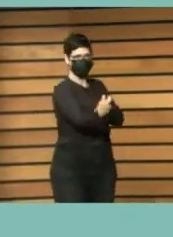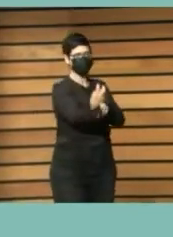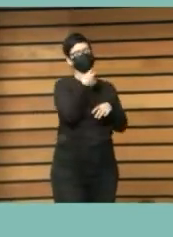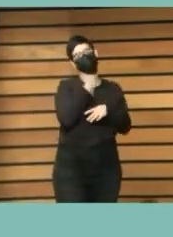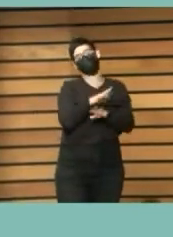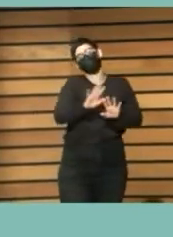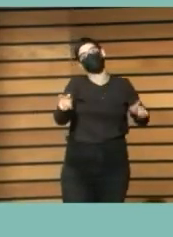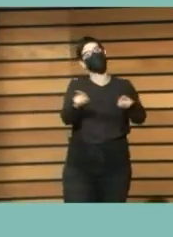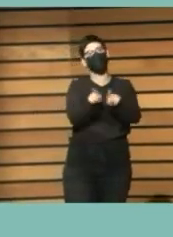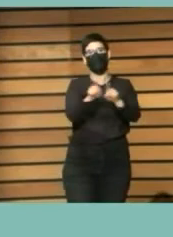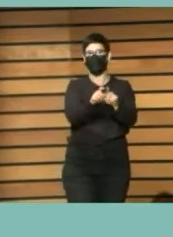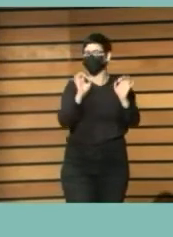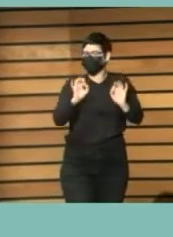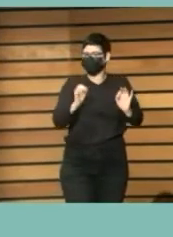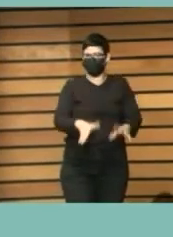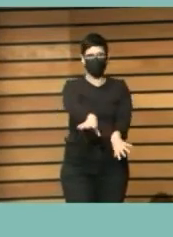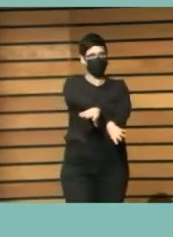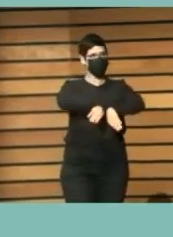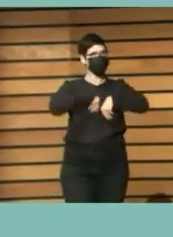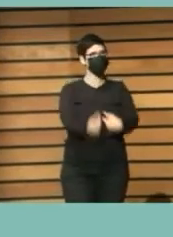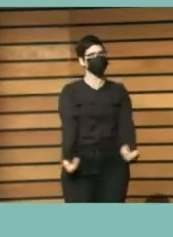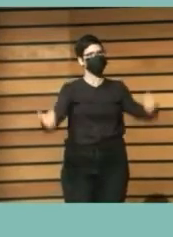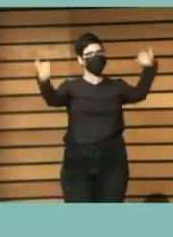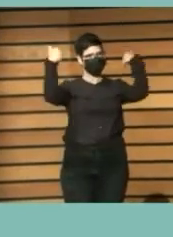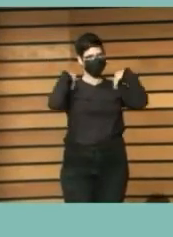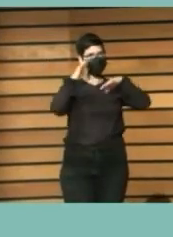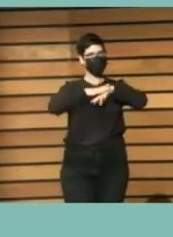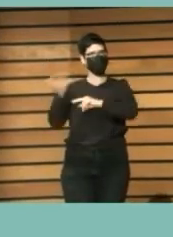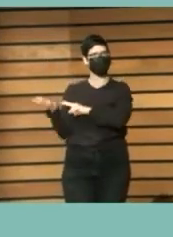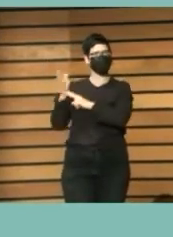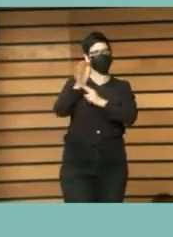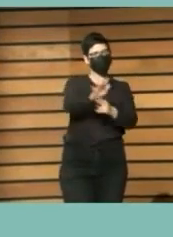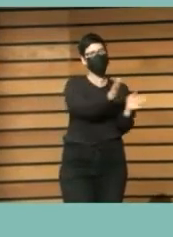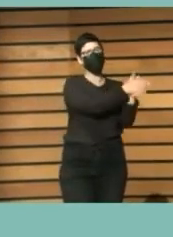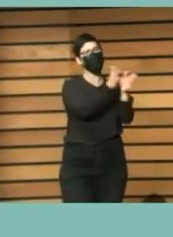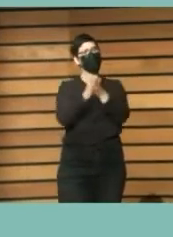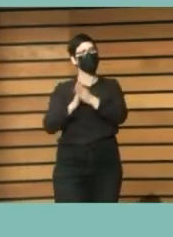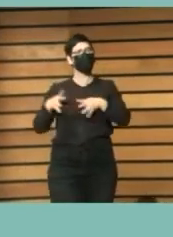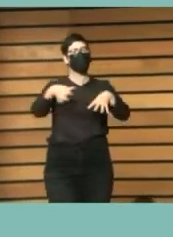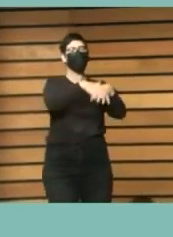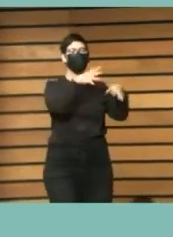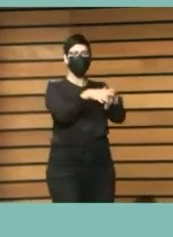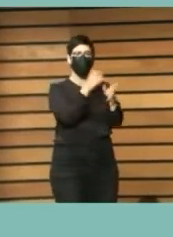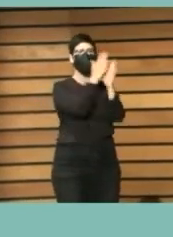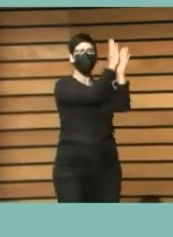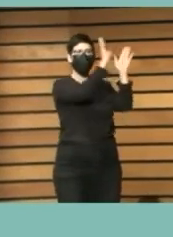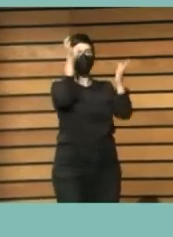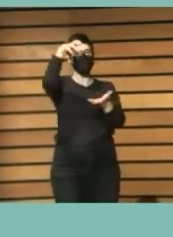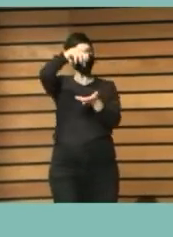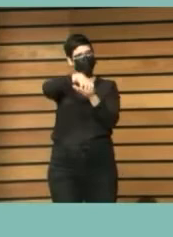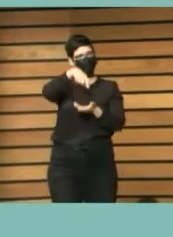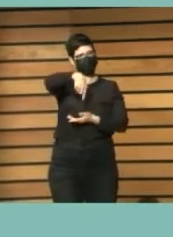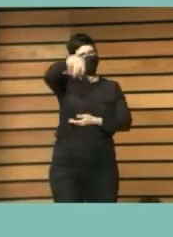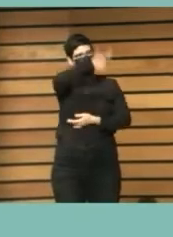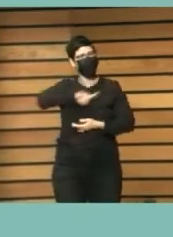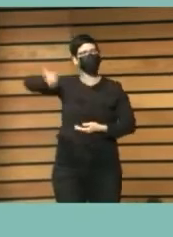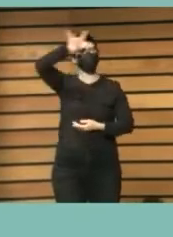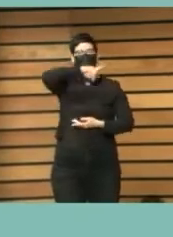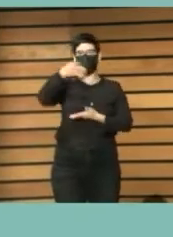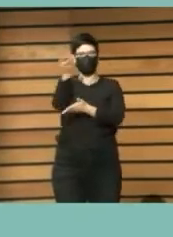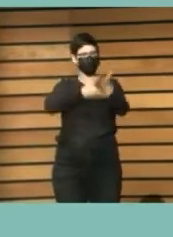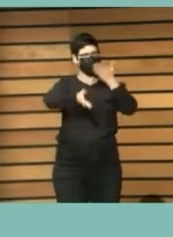responsabilidad de hablar por los compañeros y compañeras de aquí de la red de bibliotecas de Canarias que trabajamos conjuntamente